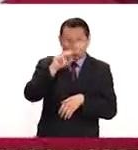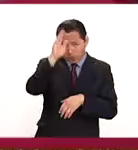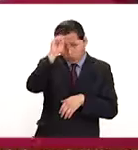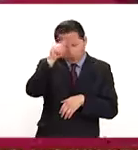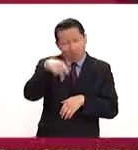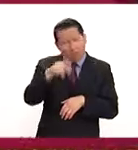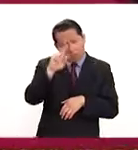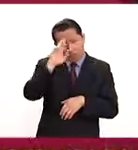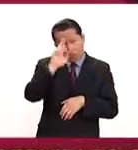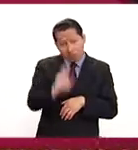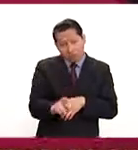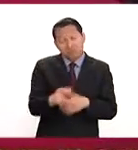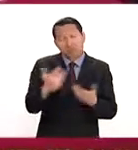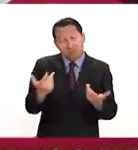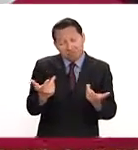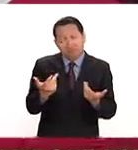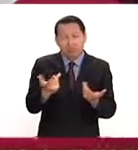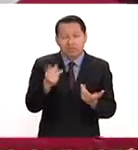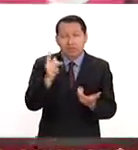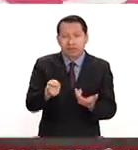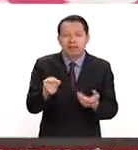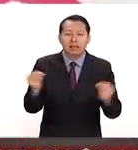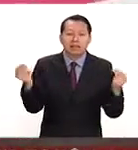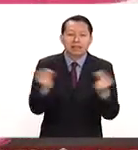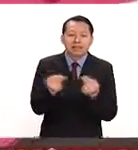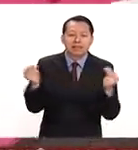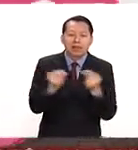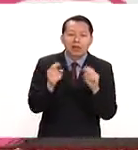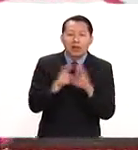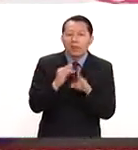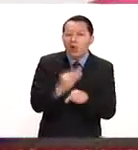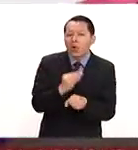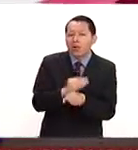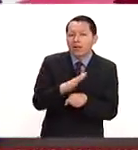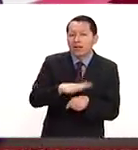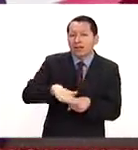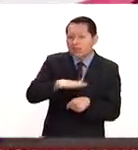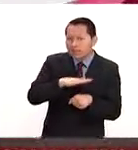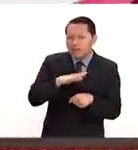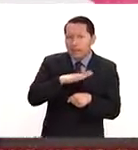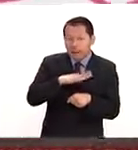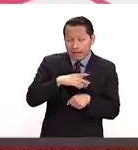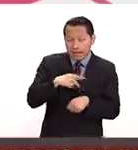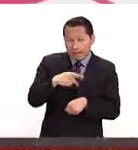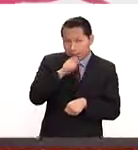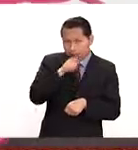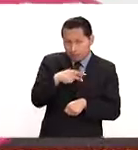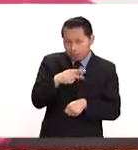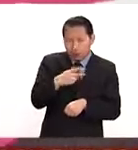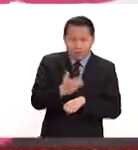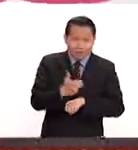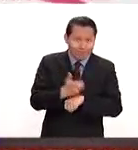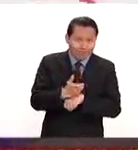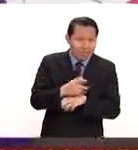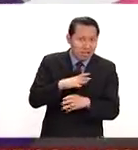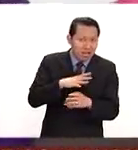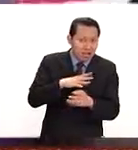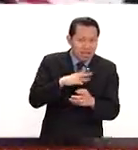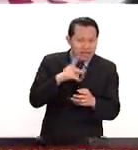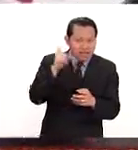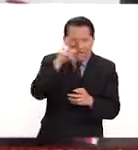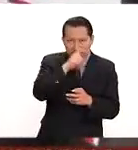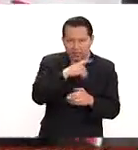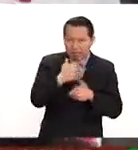respetaba. Así que, como pueden ver, es un escenario realmente muy volátil aquí en los Estados Unidos. En los medios de comunicación